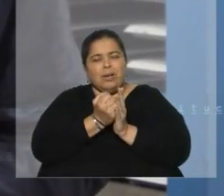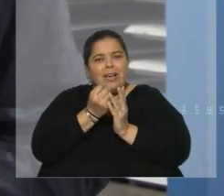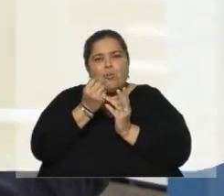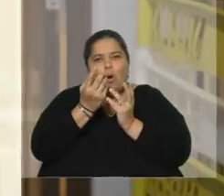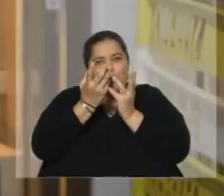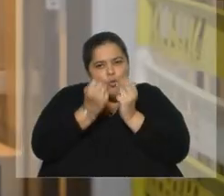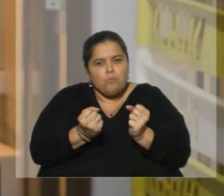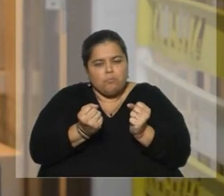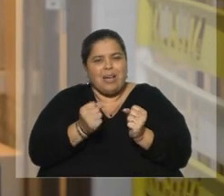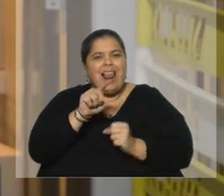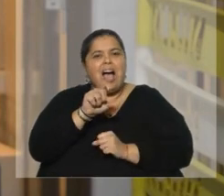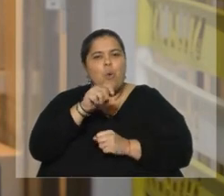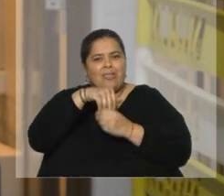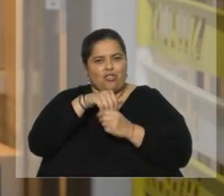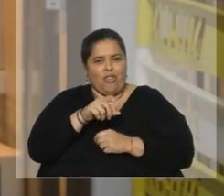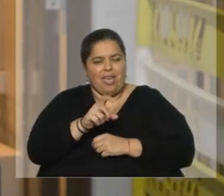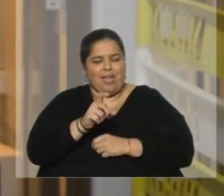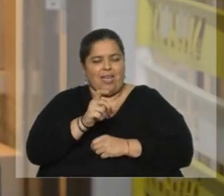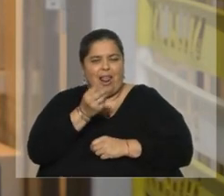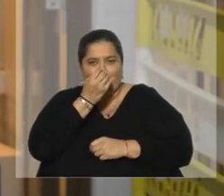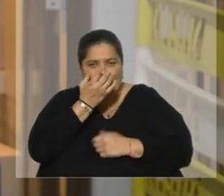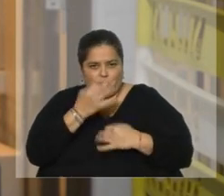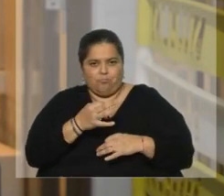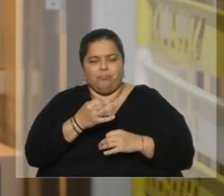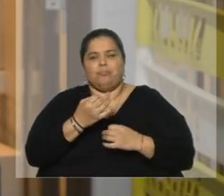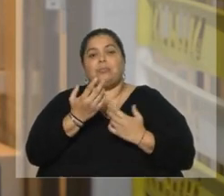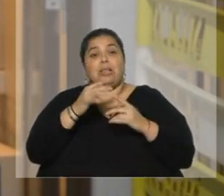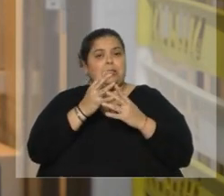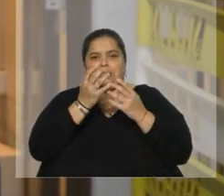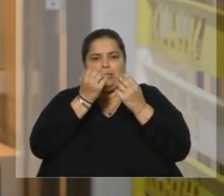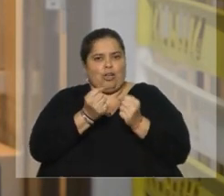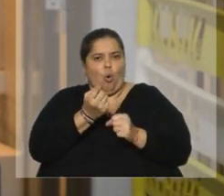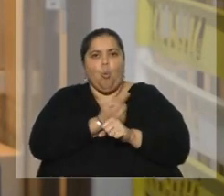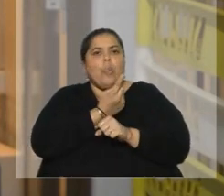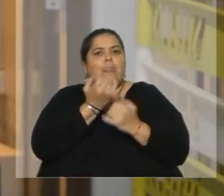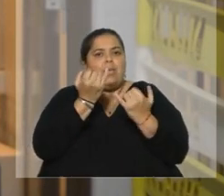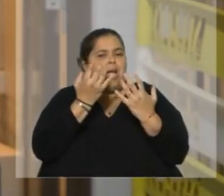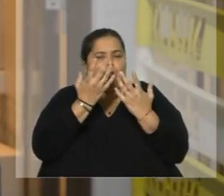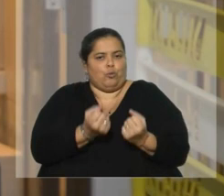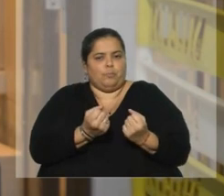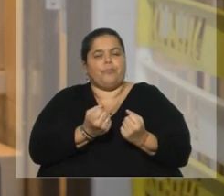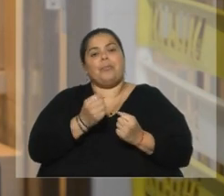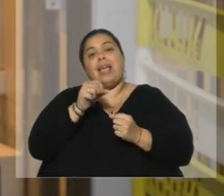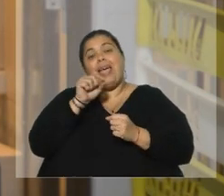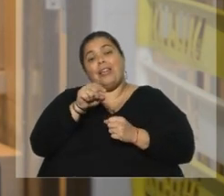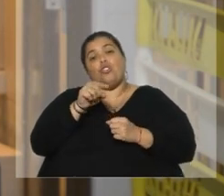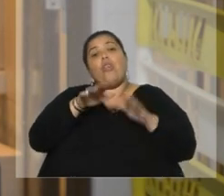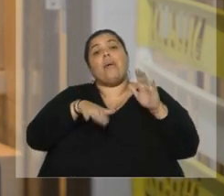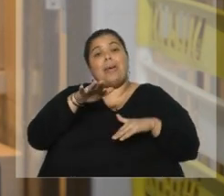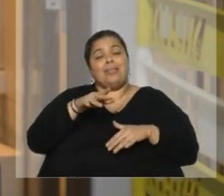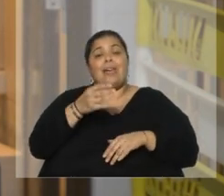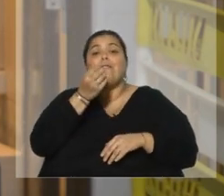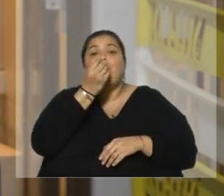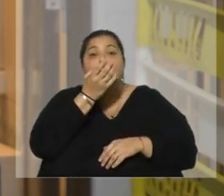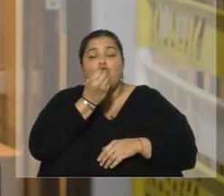secas. La regulación del cáñamo industrial depende sobre todo de los niveles de THC que puede tener la flor.